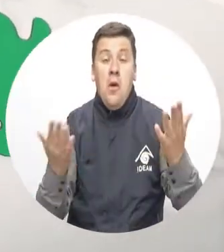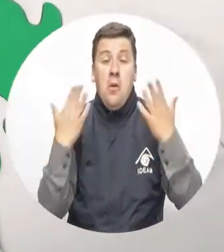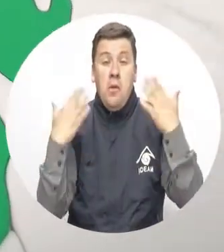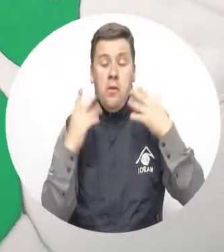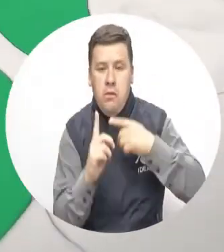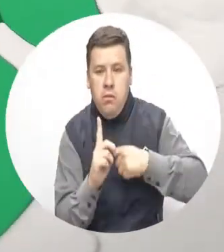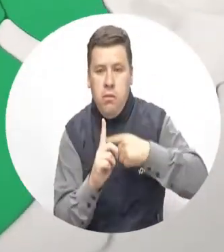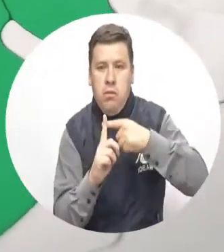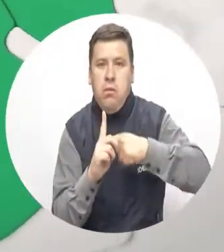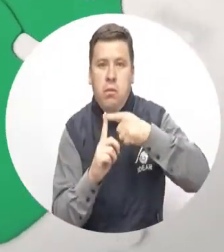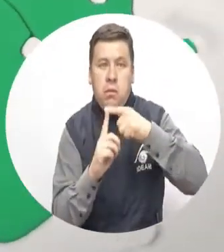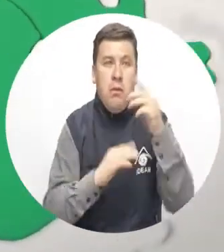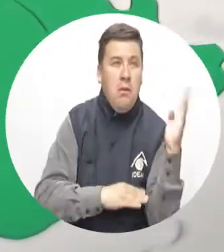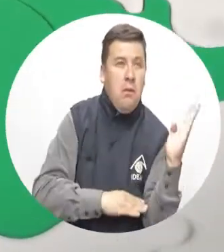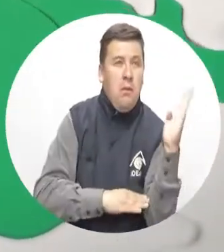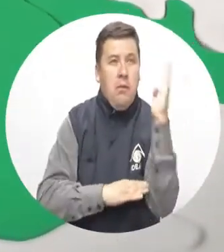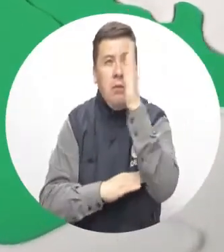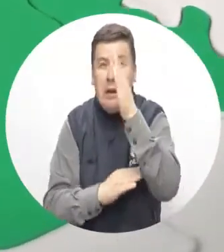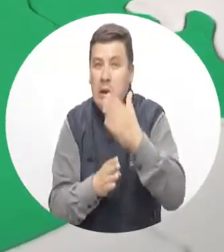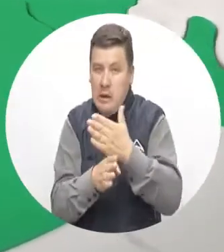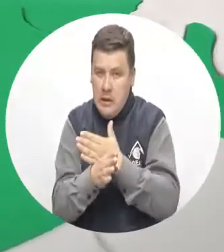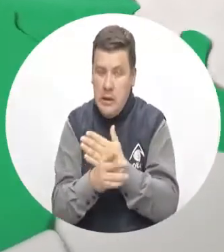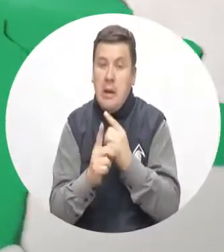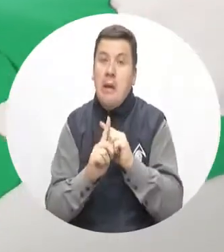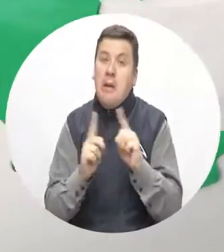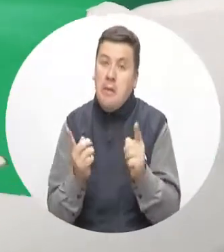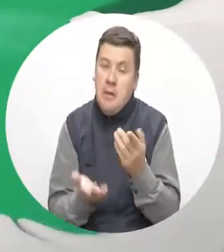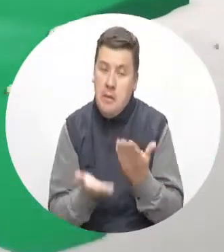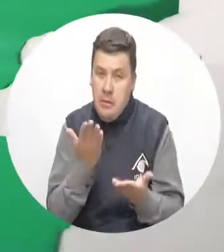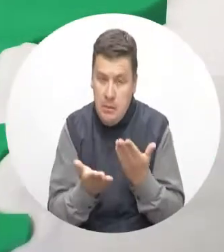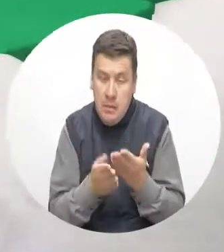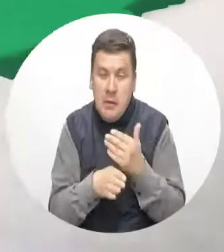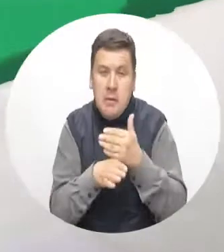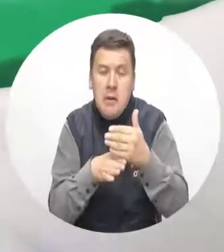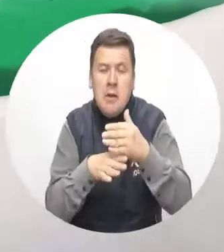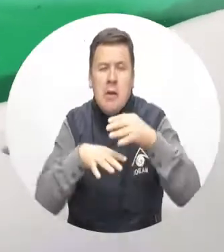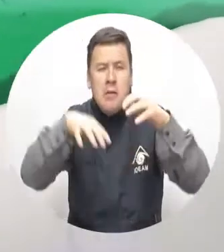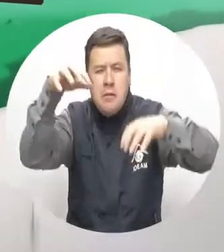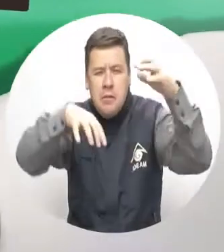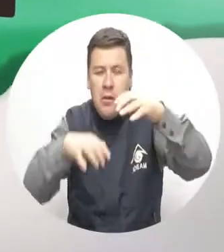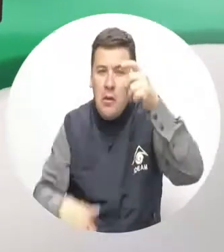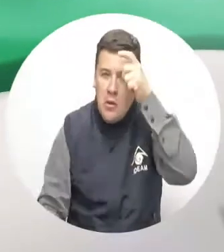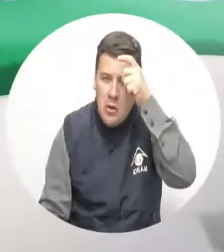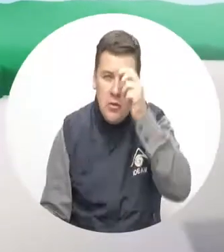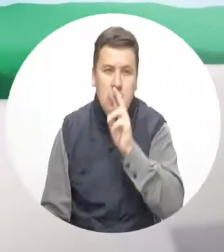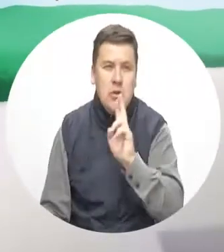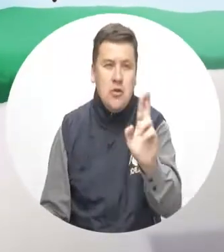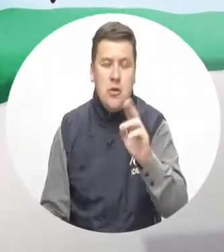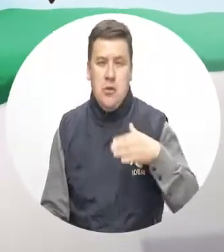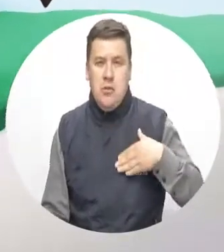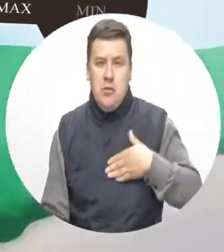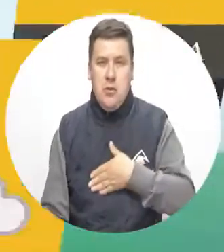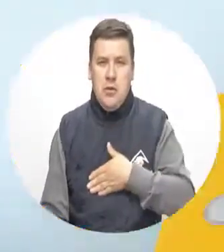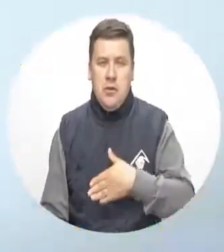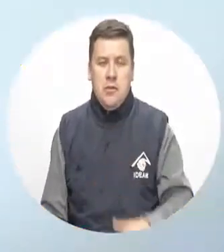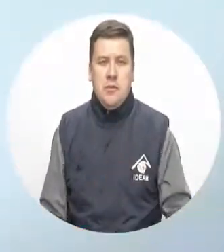esperan altas temperaturas antes del mediodía. Aún así, no se descartan lluvias sobre Córdoba y sur de Bolívar.